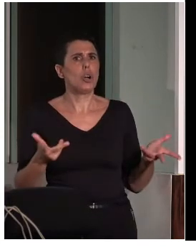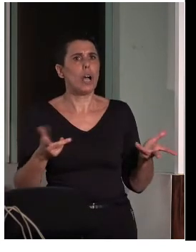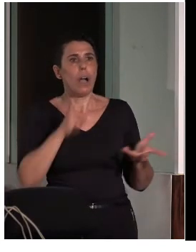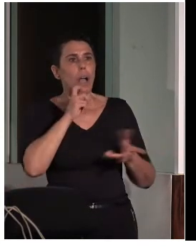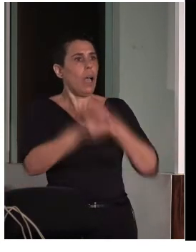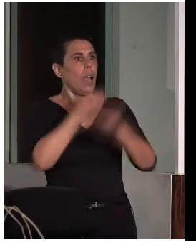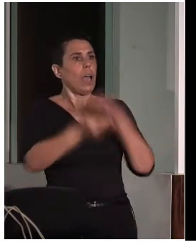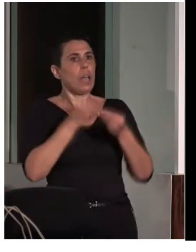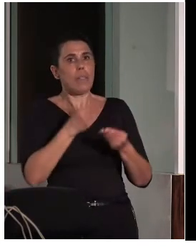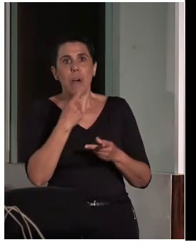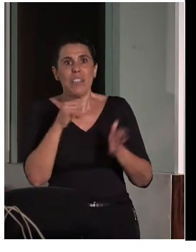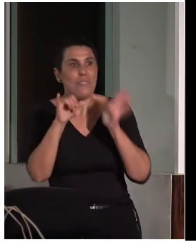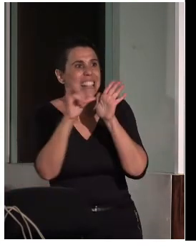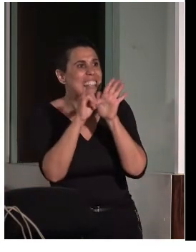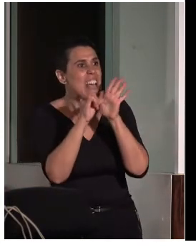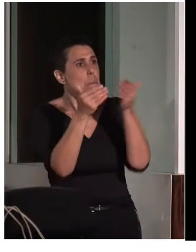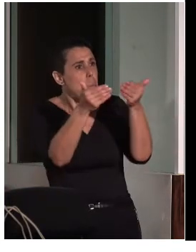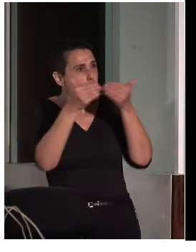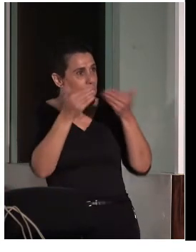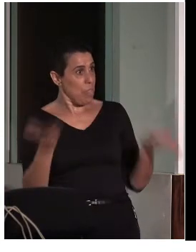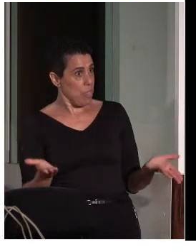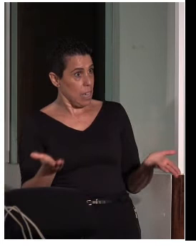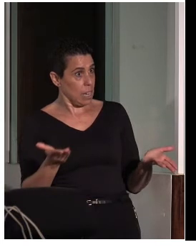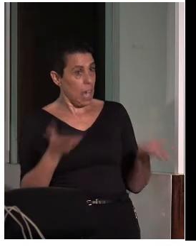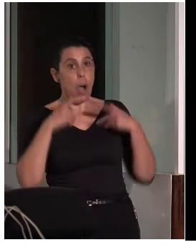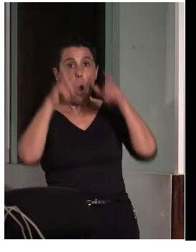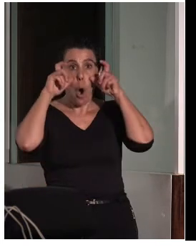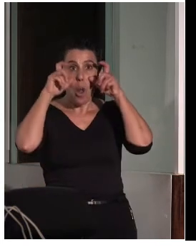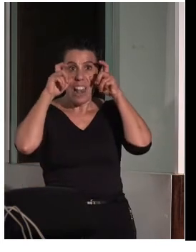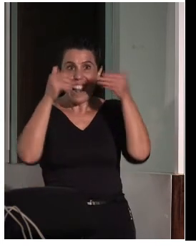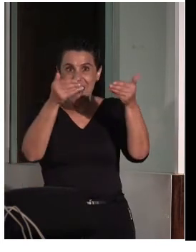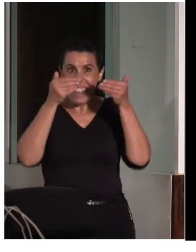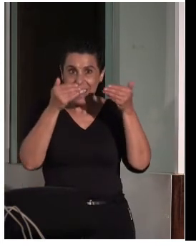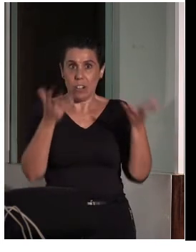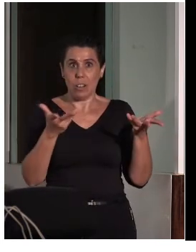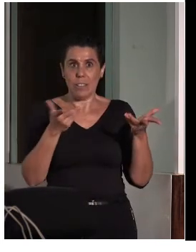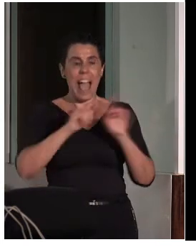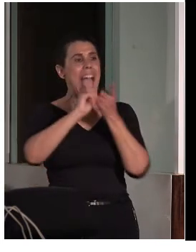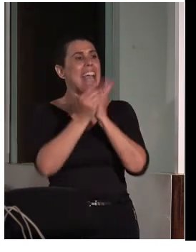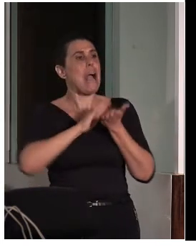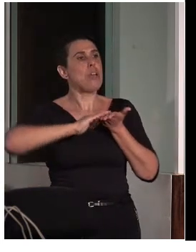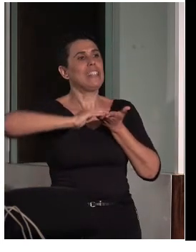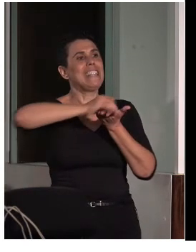aproximación, utilizar las lentes correctoras o los gemelos, el cambio de texturas.